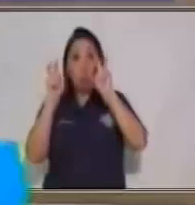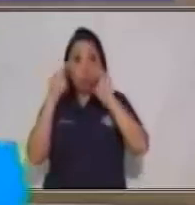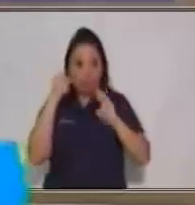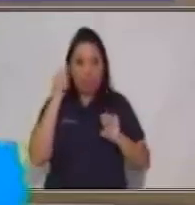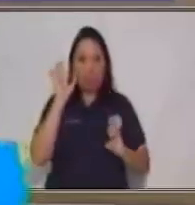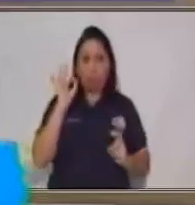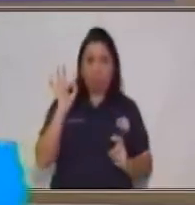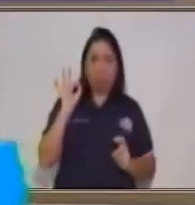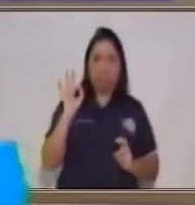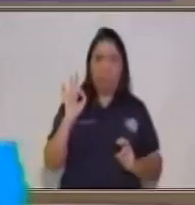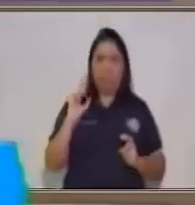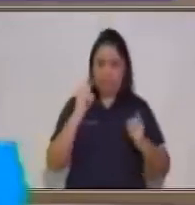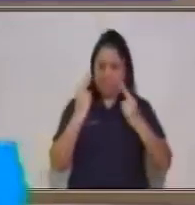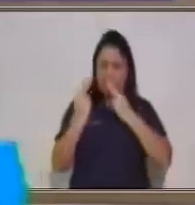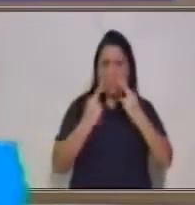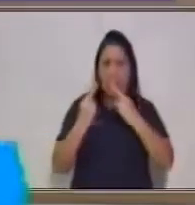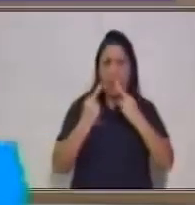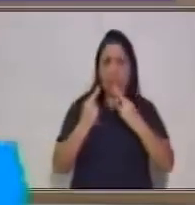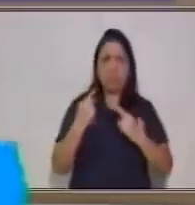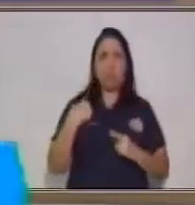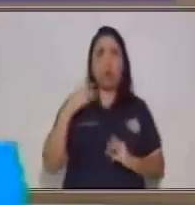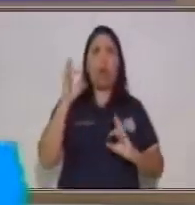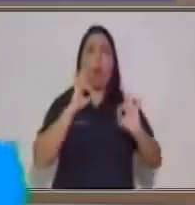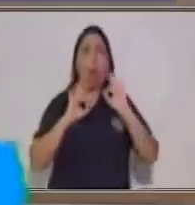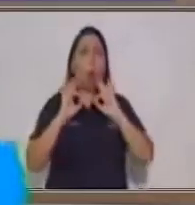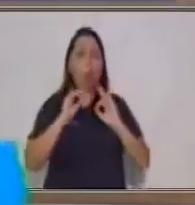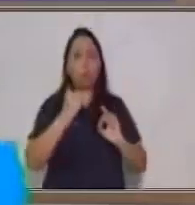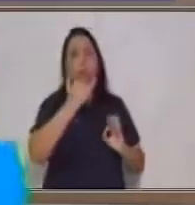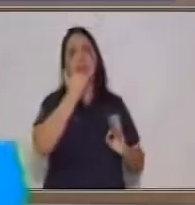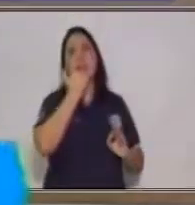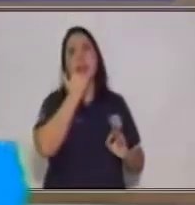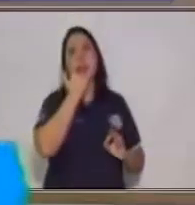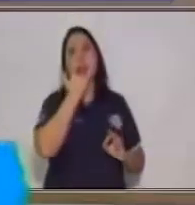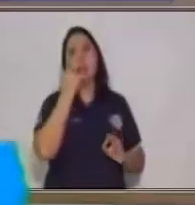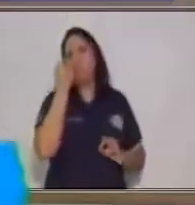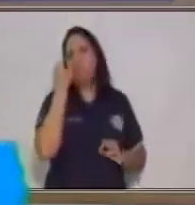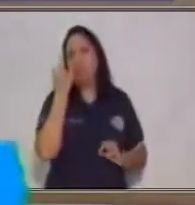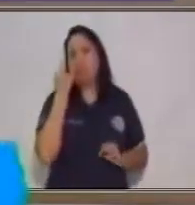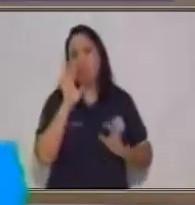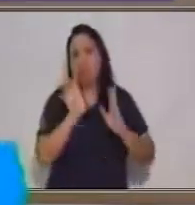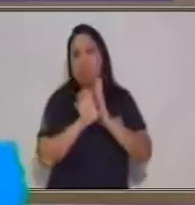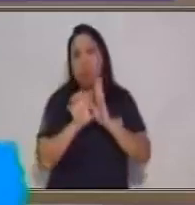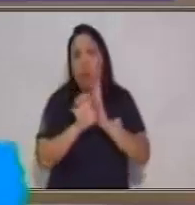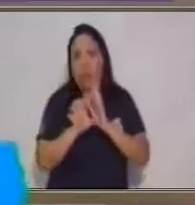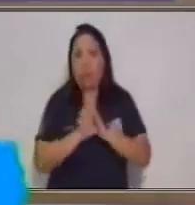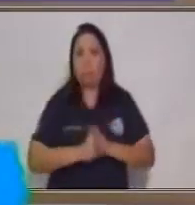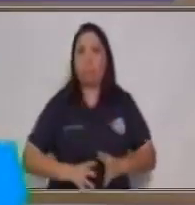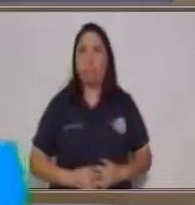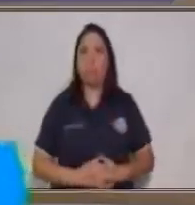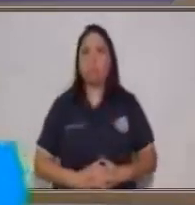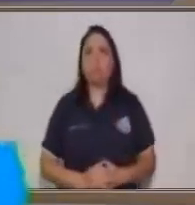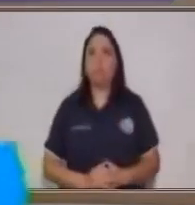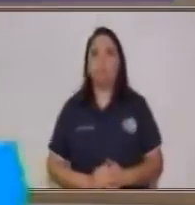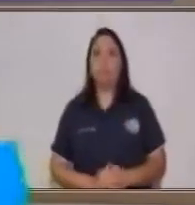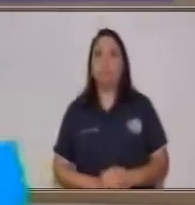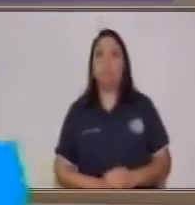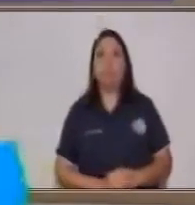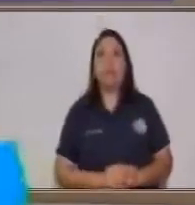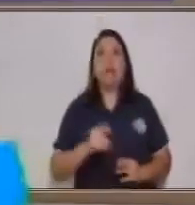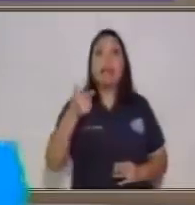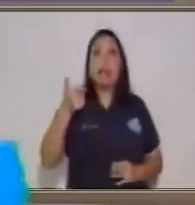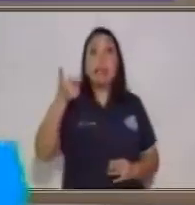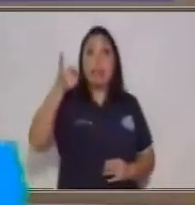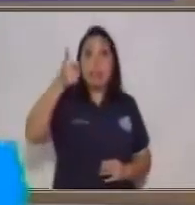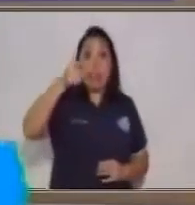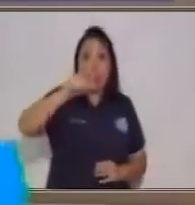con ese tema. Si la forma como tú lo dices tiene estructura lógica, tiene secuencia lógica. Luego